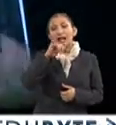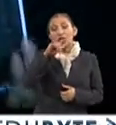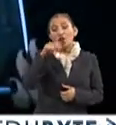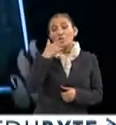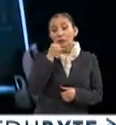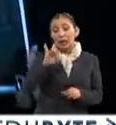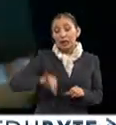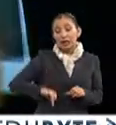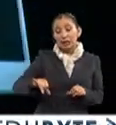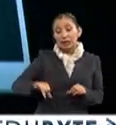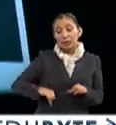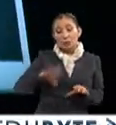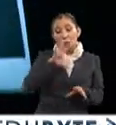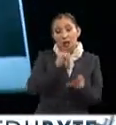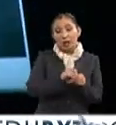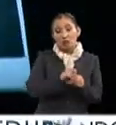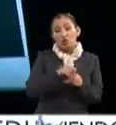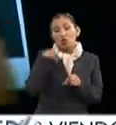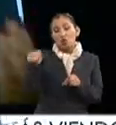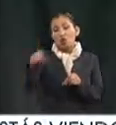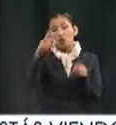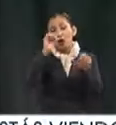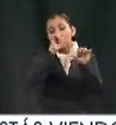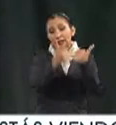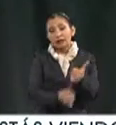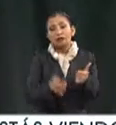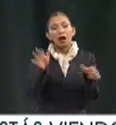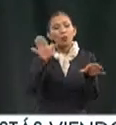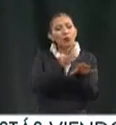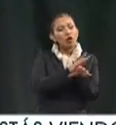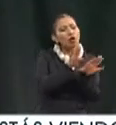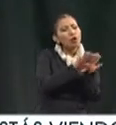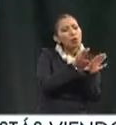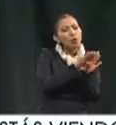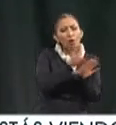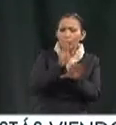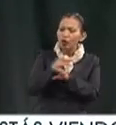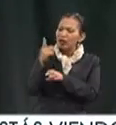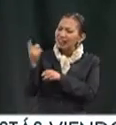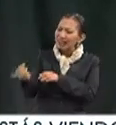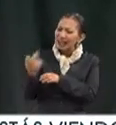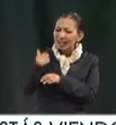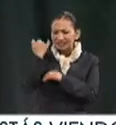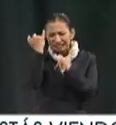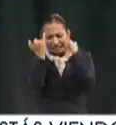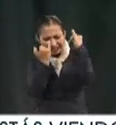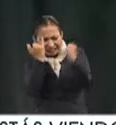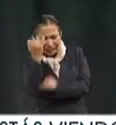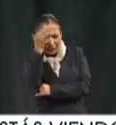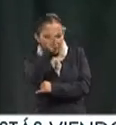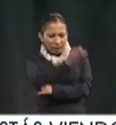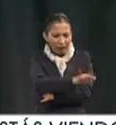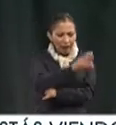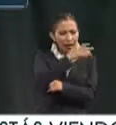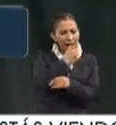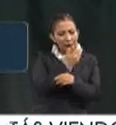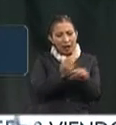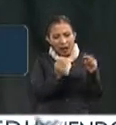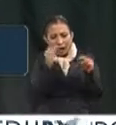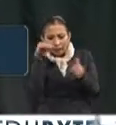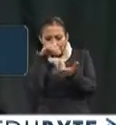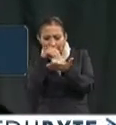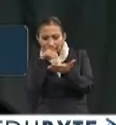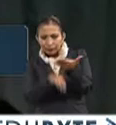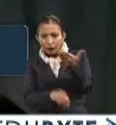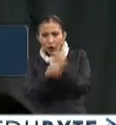artista integral que atiende los cómos y los porqués de la invención y la fantasía, entreverados en las